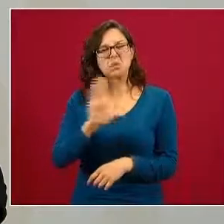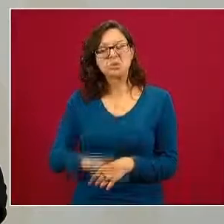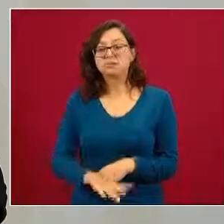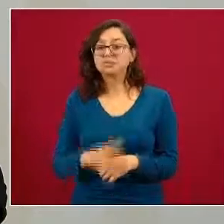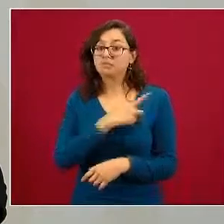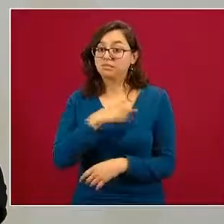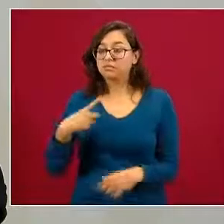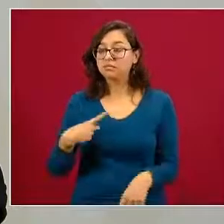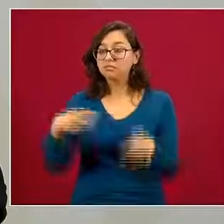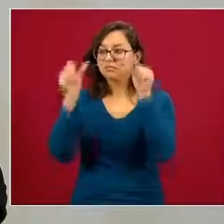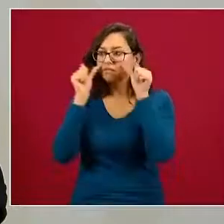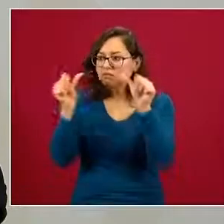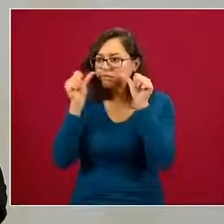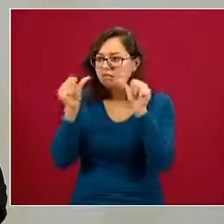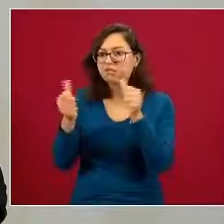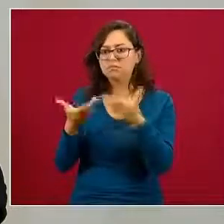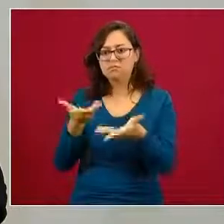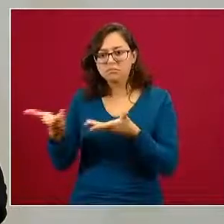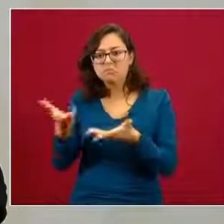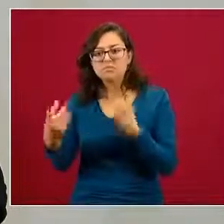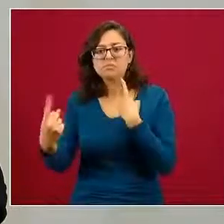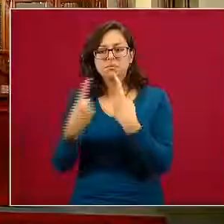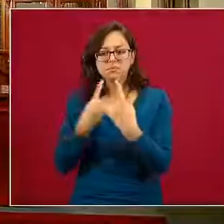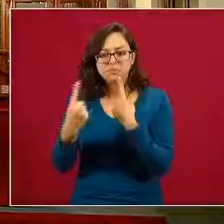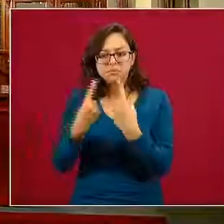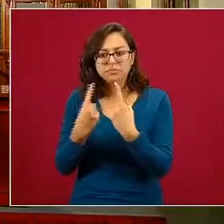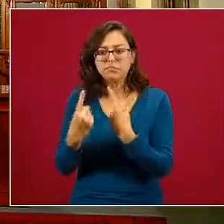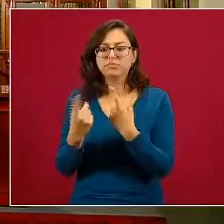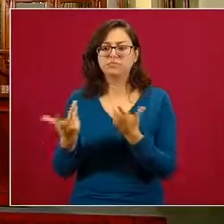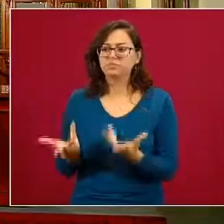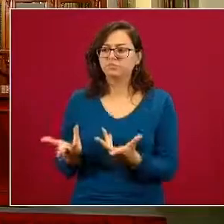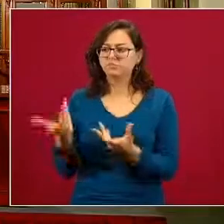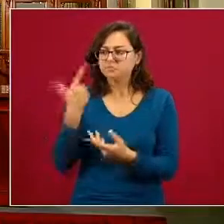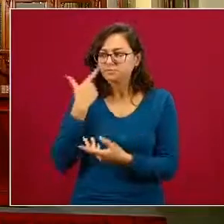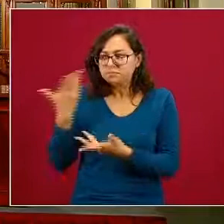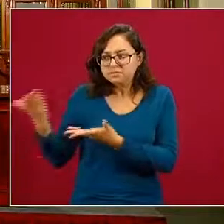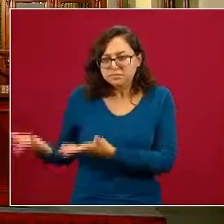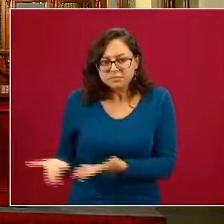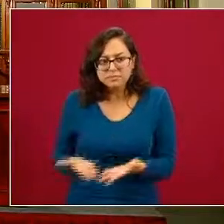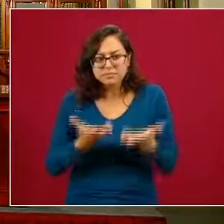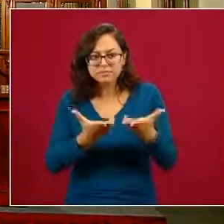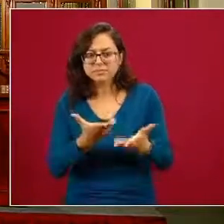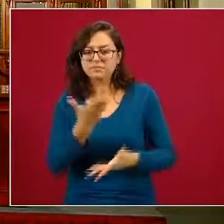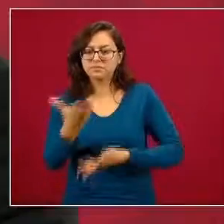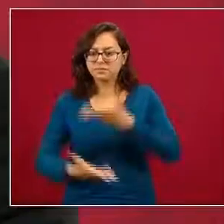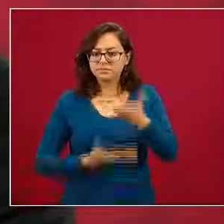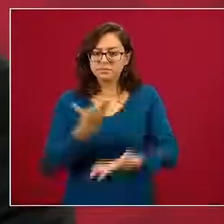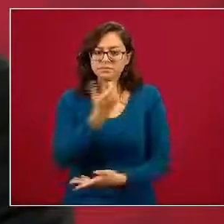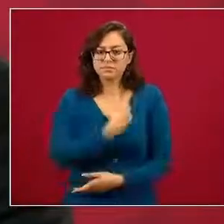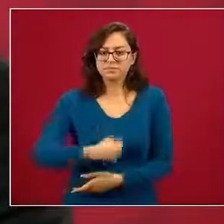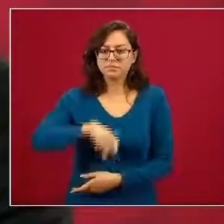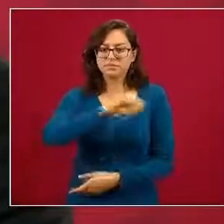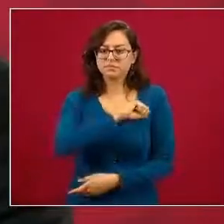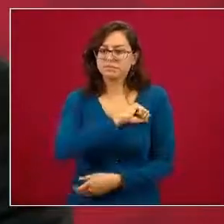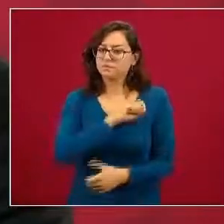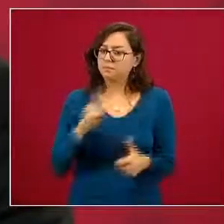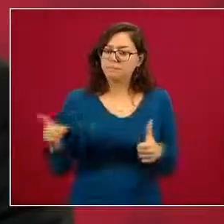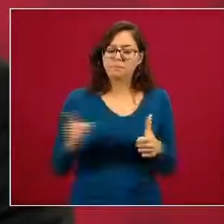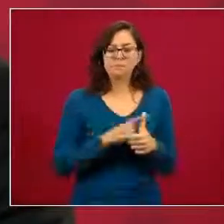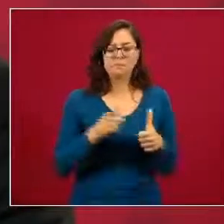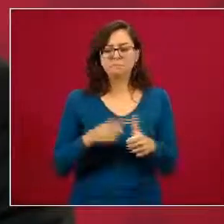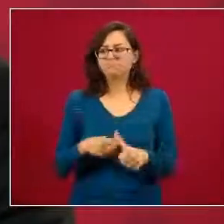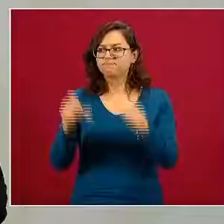hay que escucharlo hay que dialogar hay que acercarlo a los servicios de salud hay que escuchar principalmente